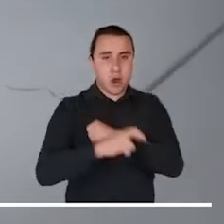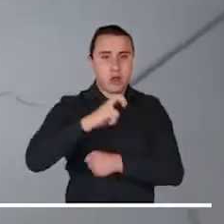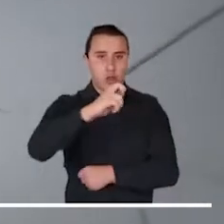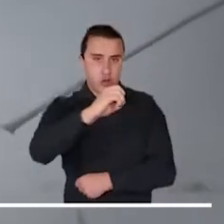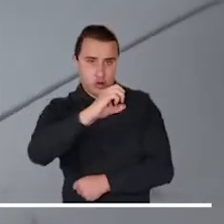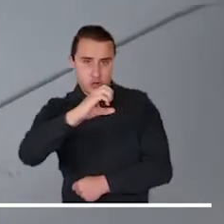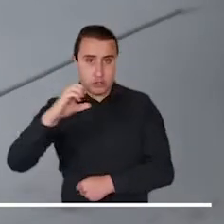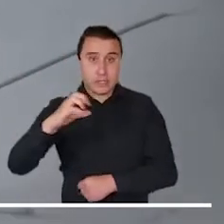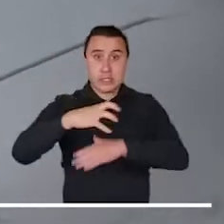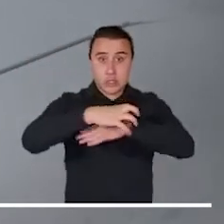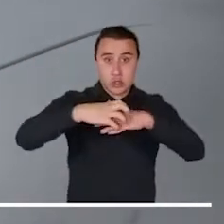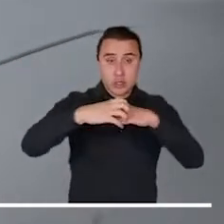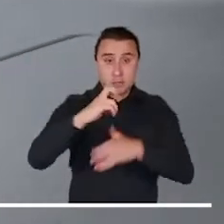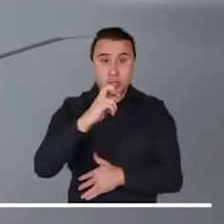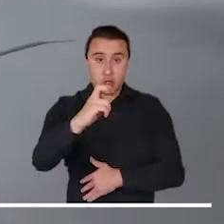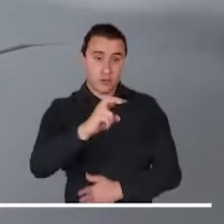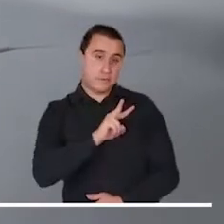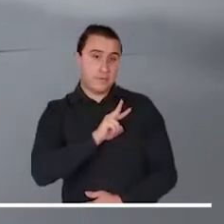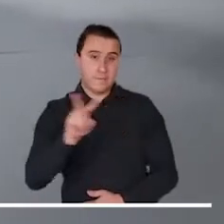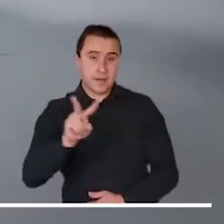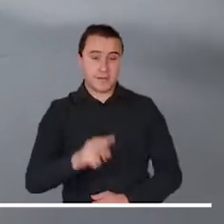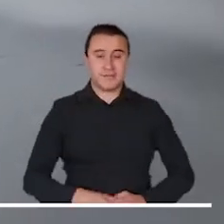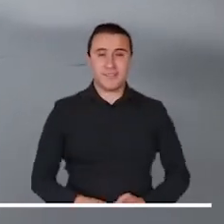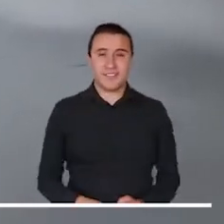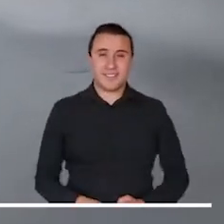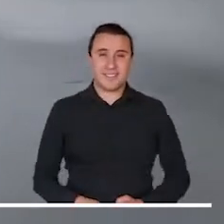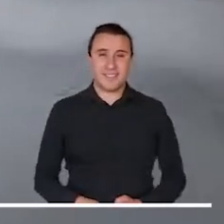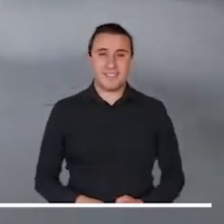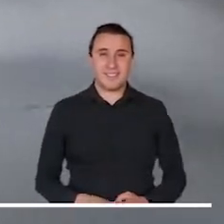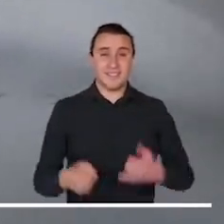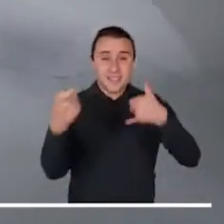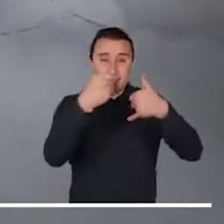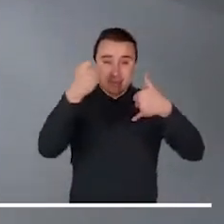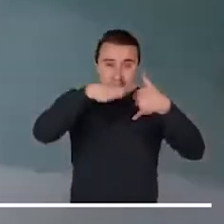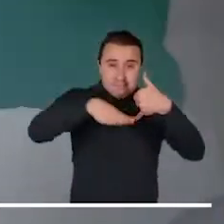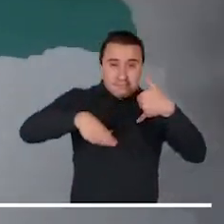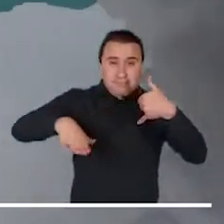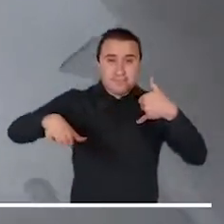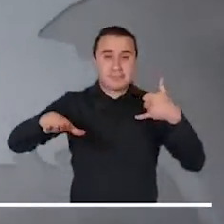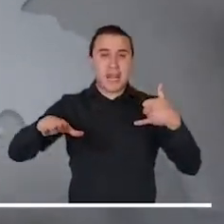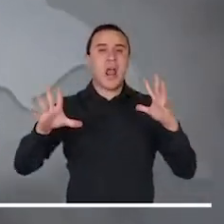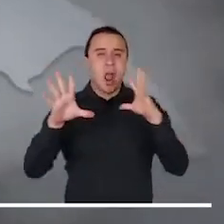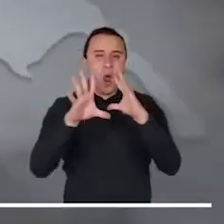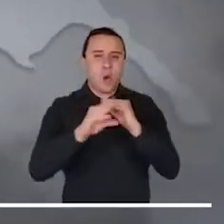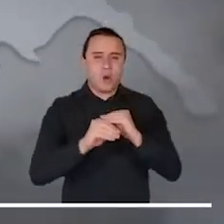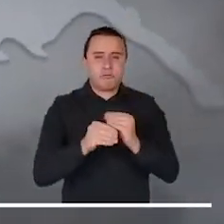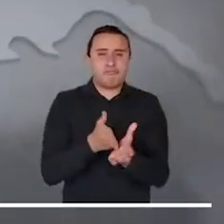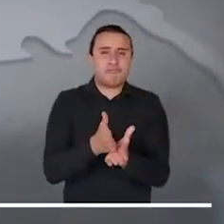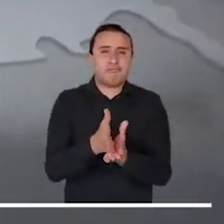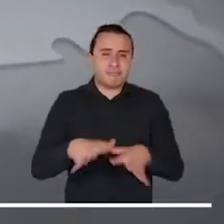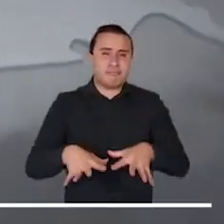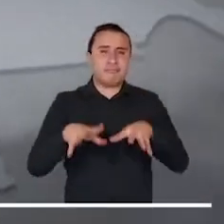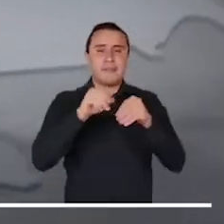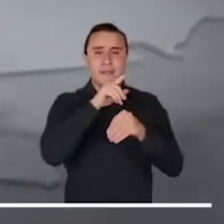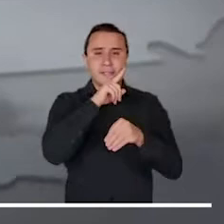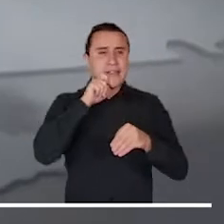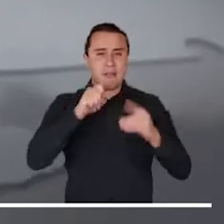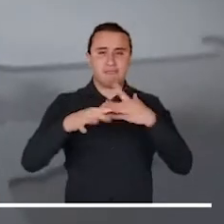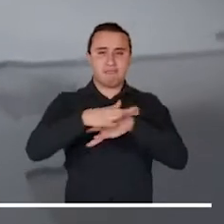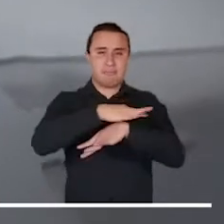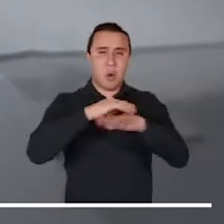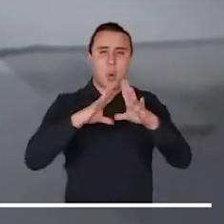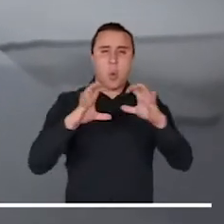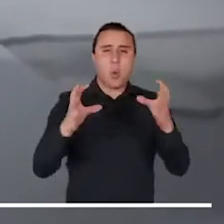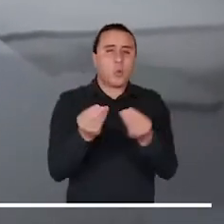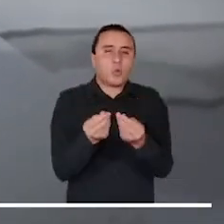Noroccidente de Cundinamarca y Boyacá, el norte de Tolima y Valle del Cauca. En la Orinoquía seguirá reinando el tiempo seco